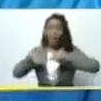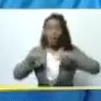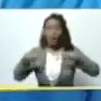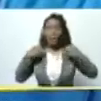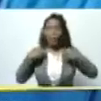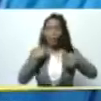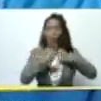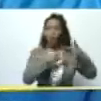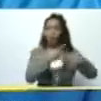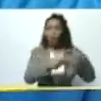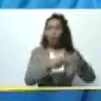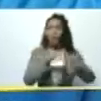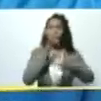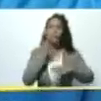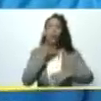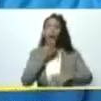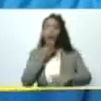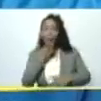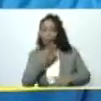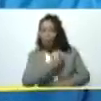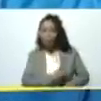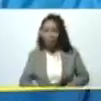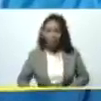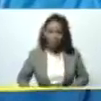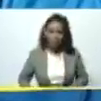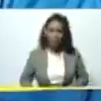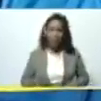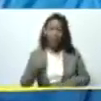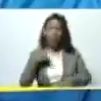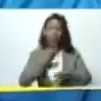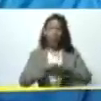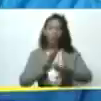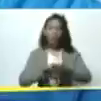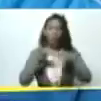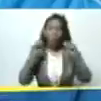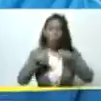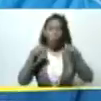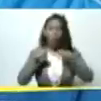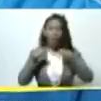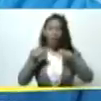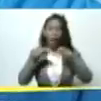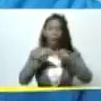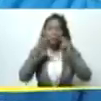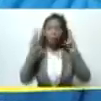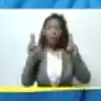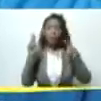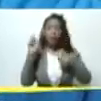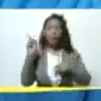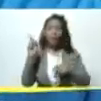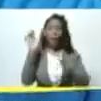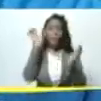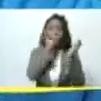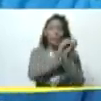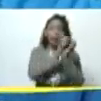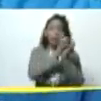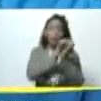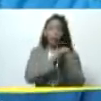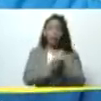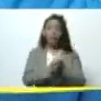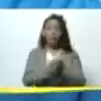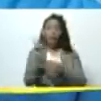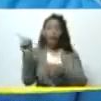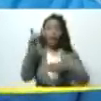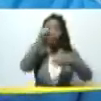producir por ejemplo presidente lo que está pasando ahorita en el puerto del Guamacha que en Margarita que se están